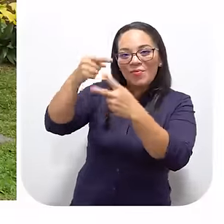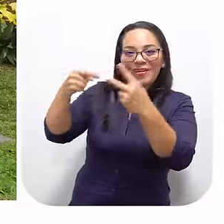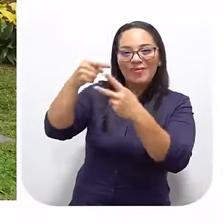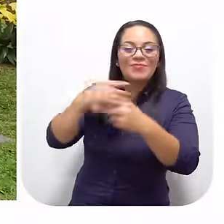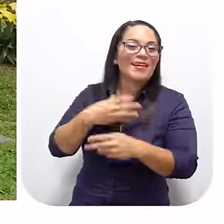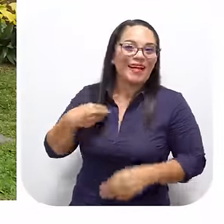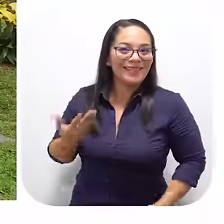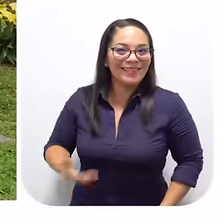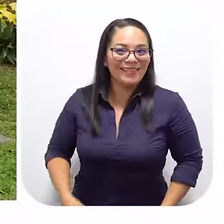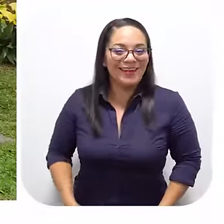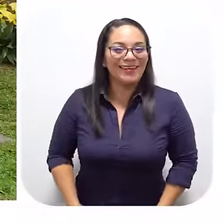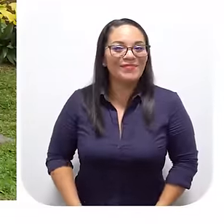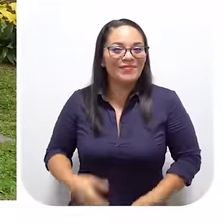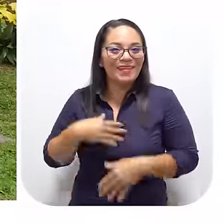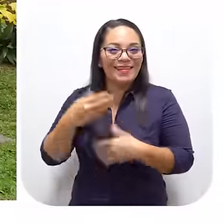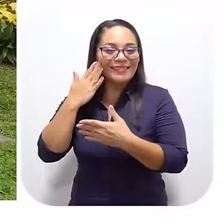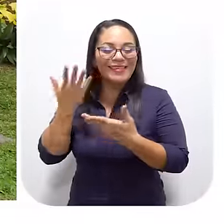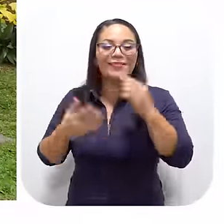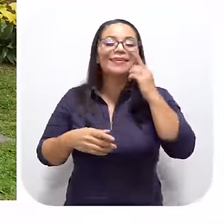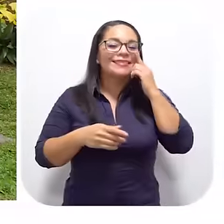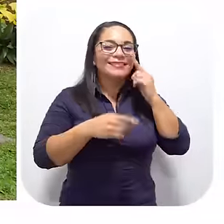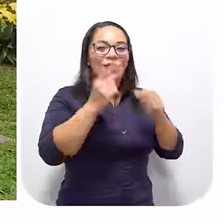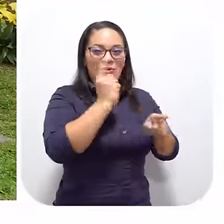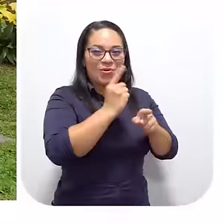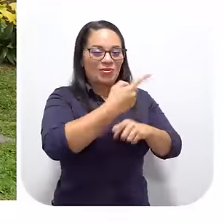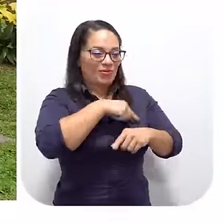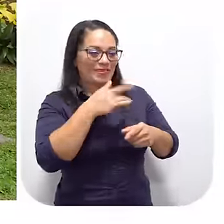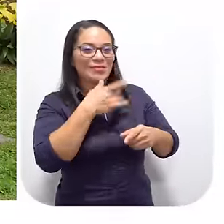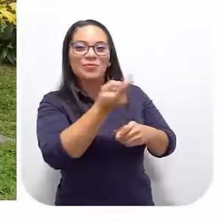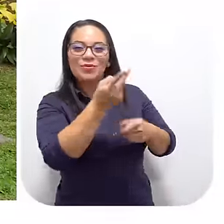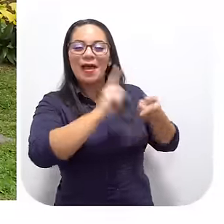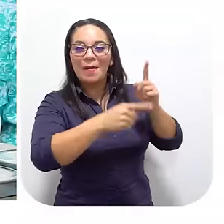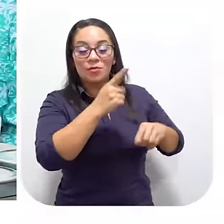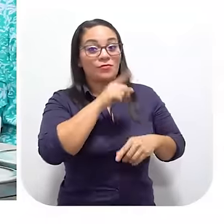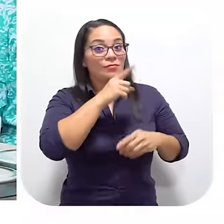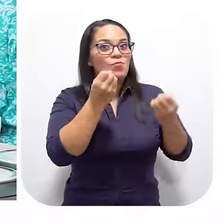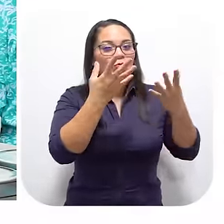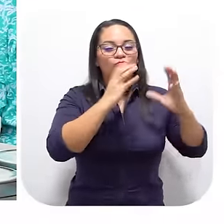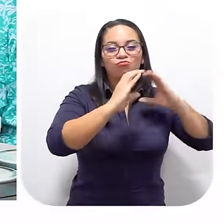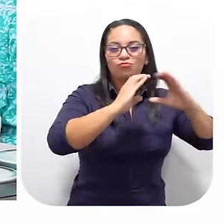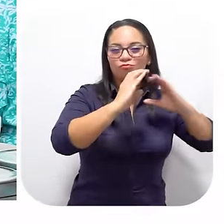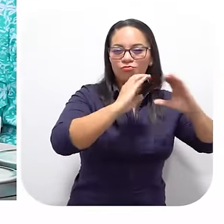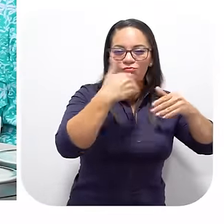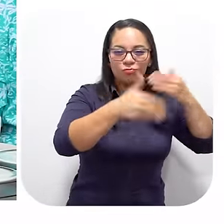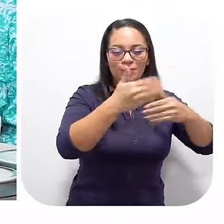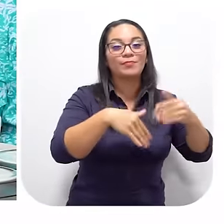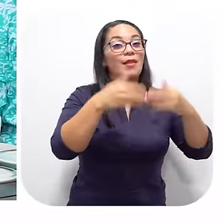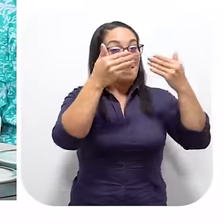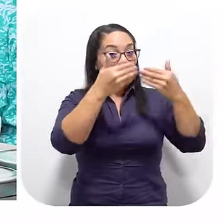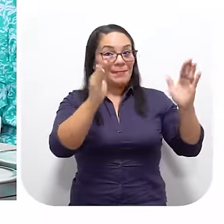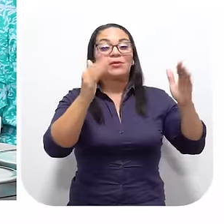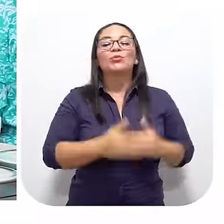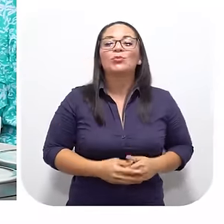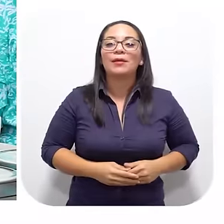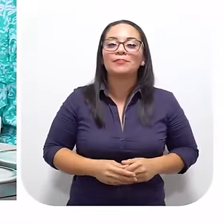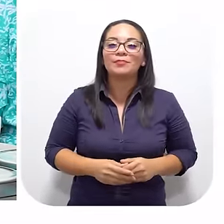encanta Que ya se los sepan De nombres Y que sepan A dónde ir a llamar Por teléfono Nos sentimos Como amigos Porque ha sido Mucha la comunicación Que hemos